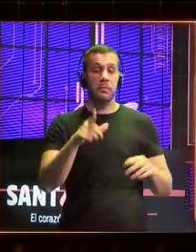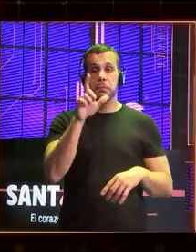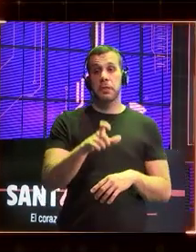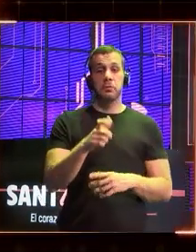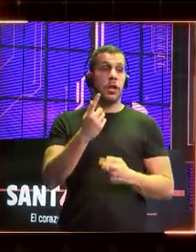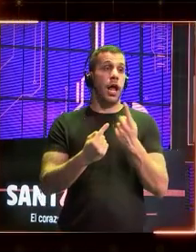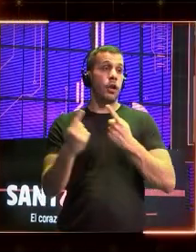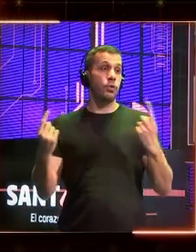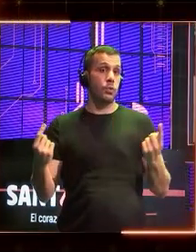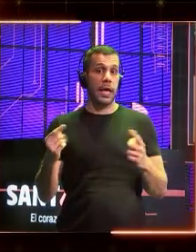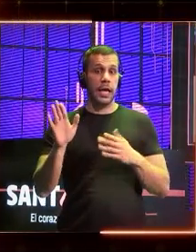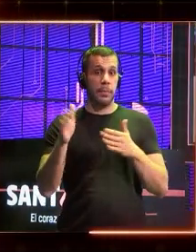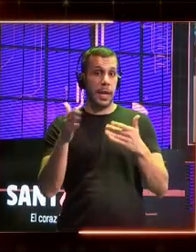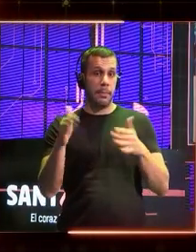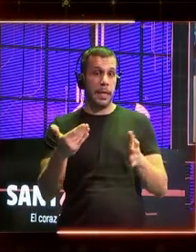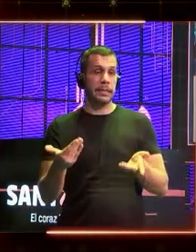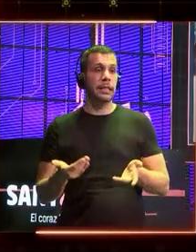entonces?